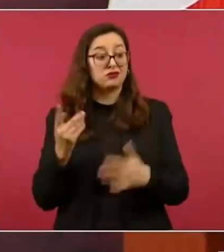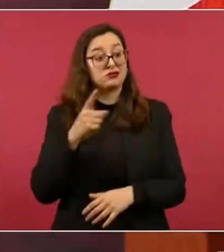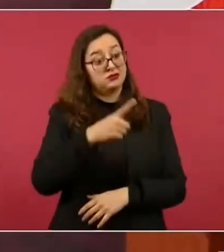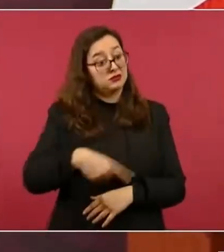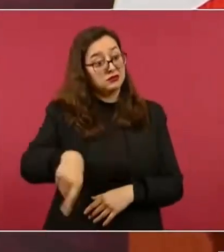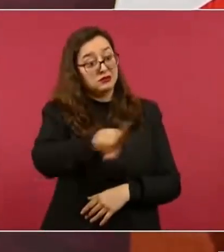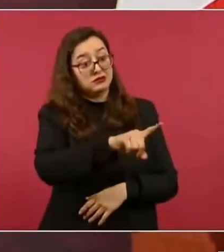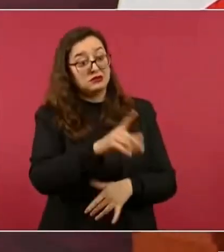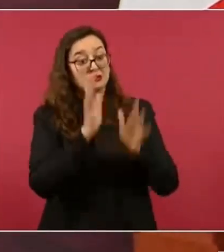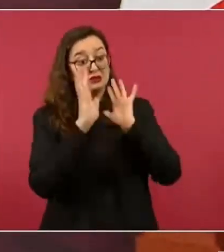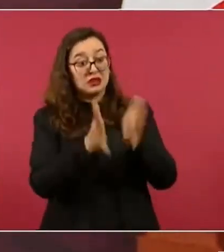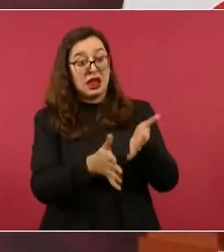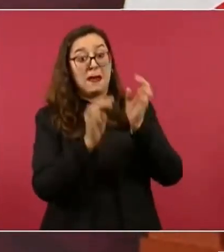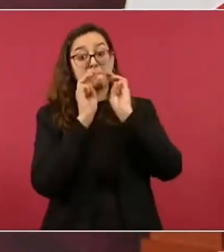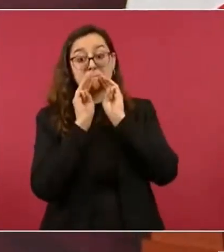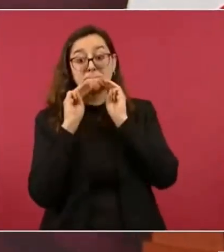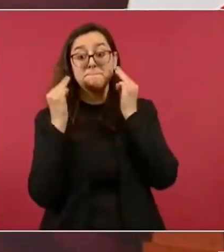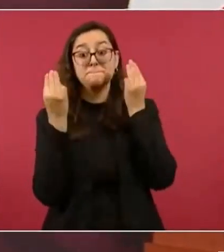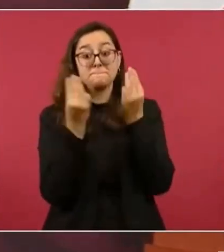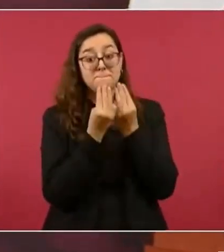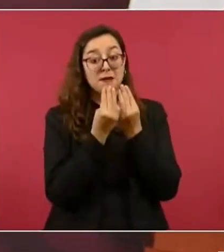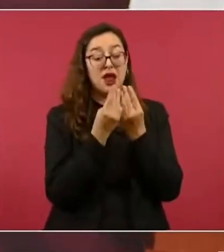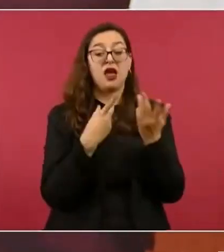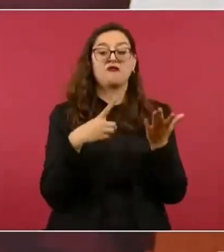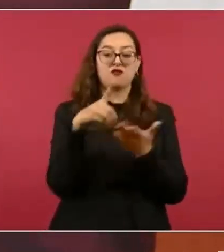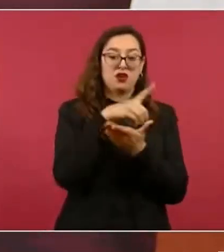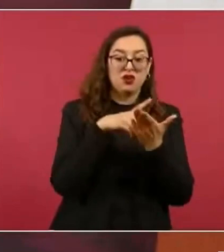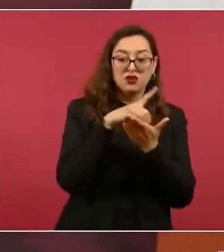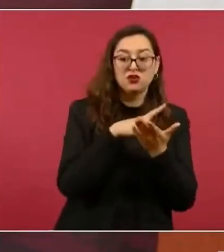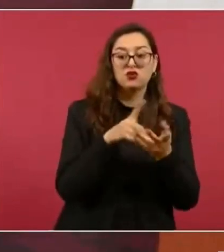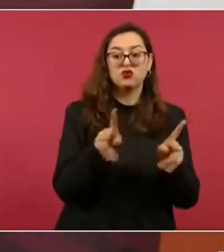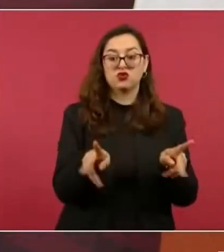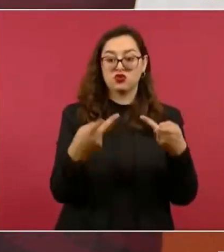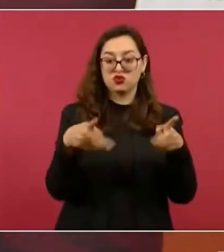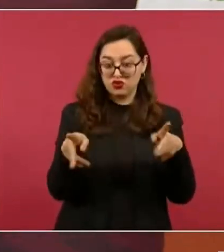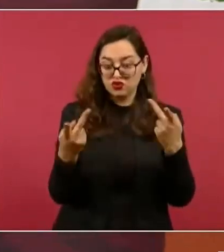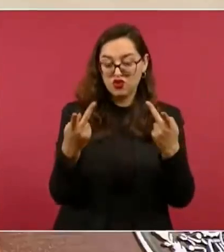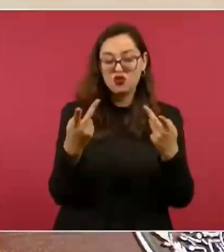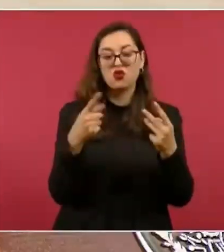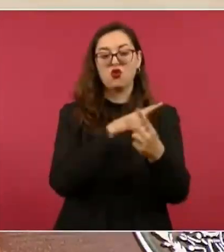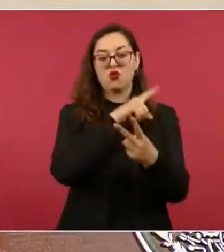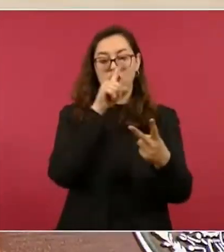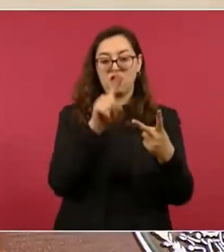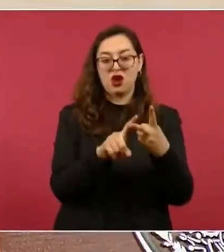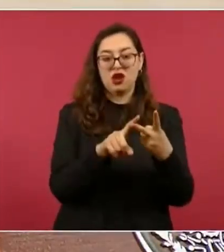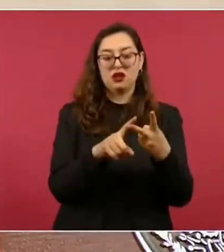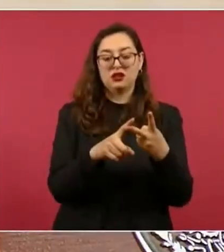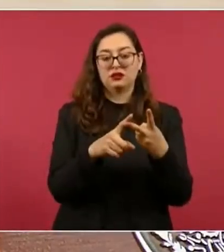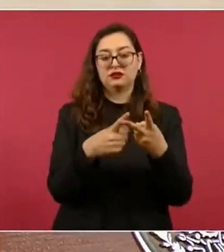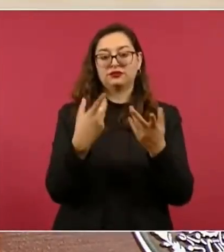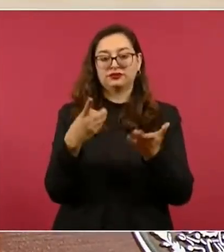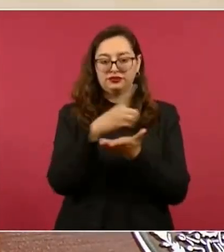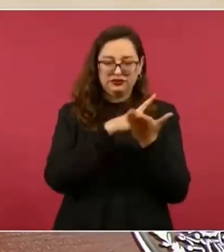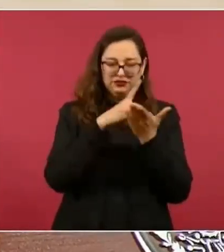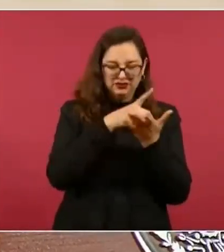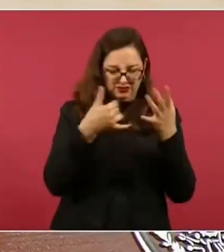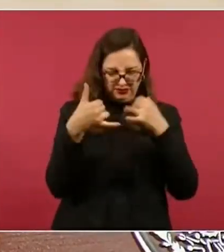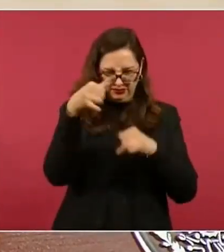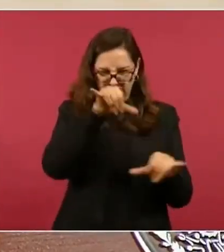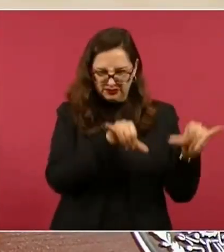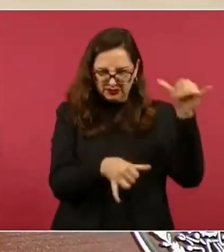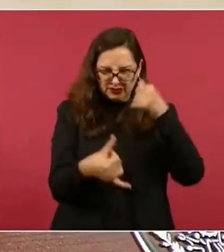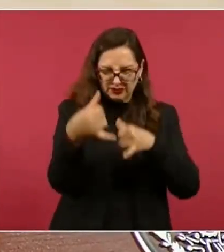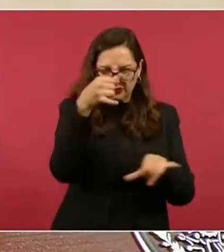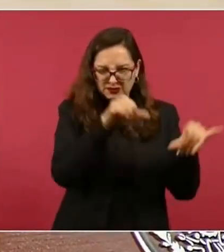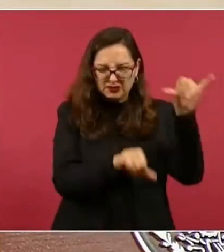dedican al tráfico de drogas, a la elaboración de drogas sintéticas